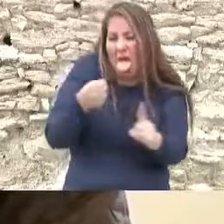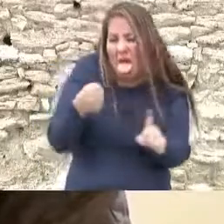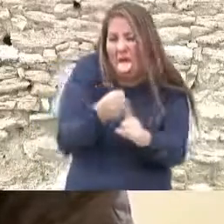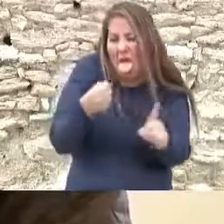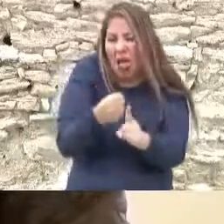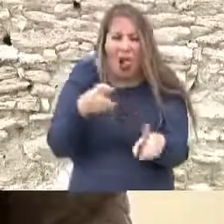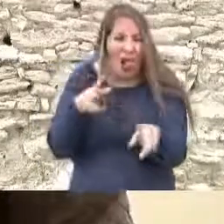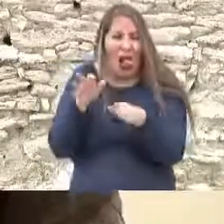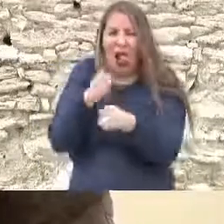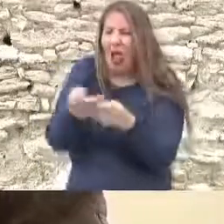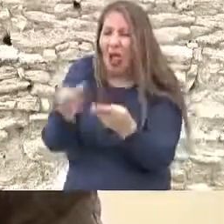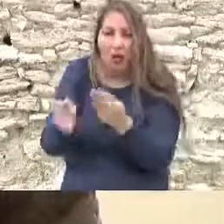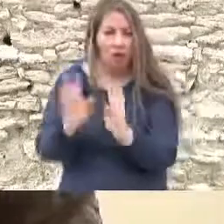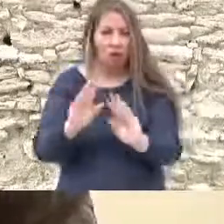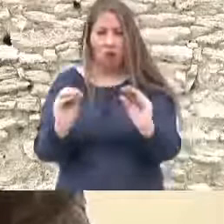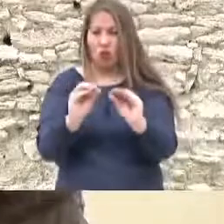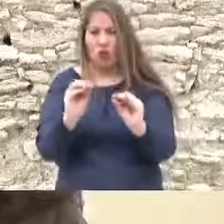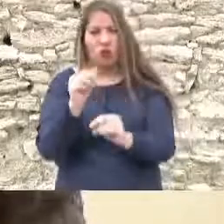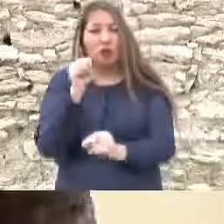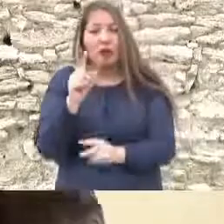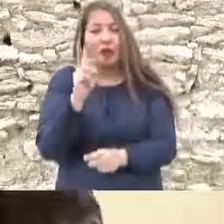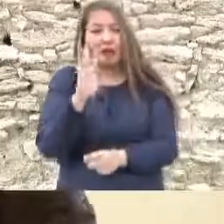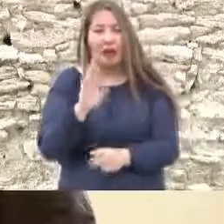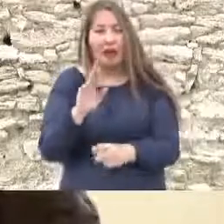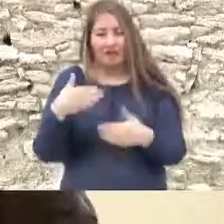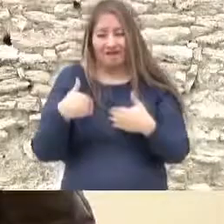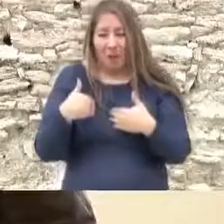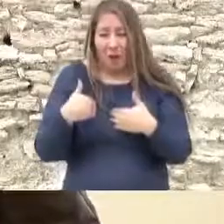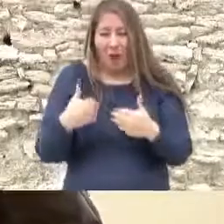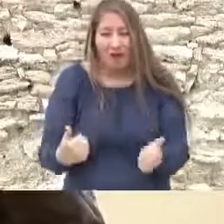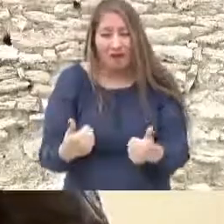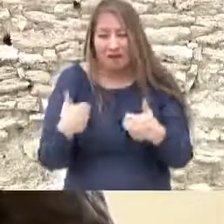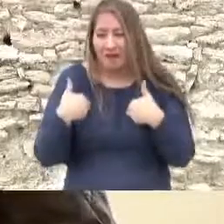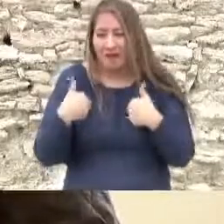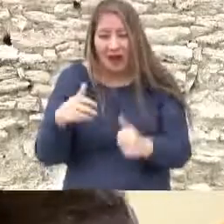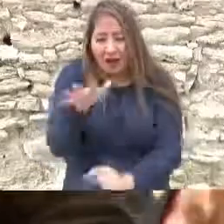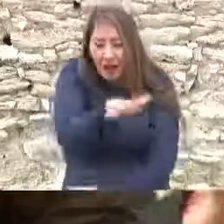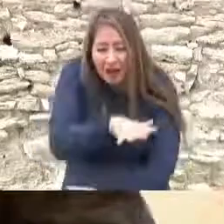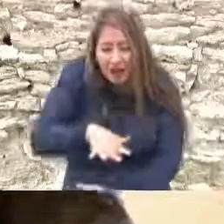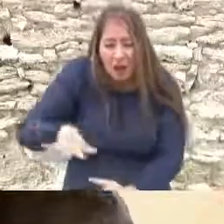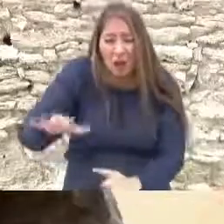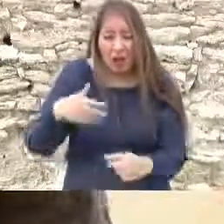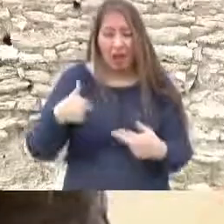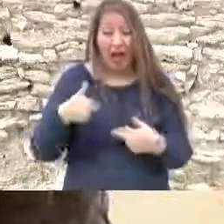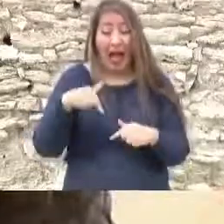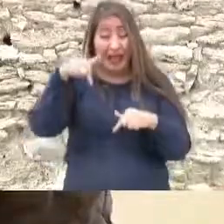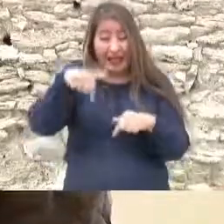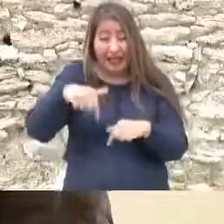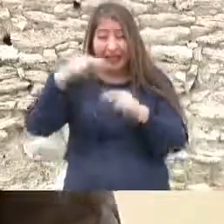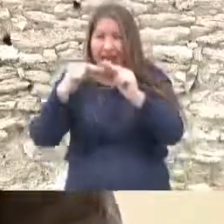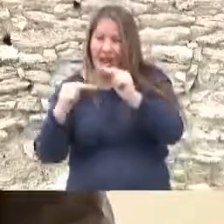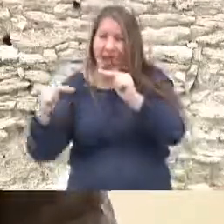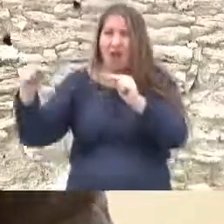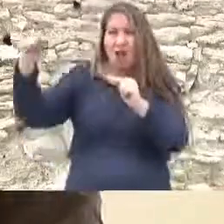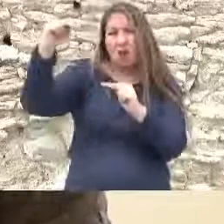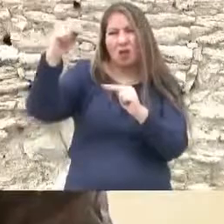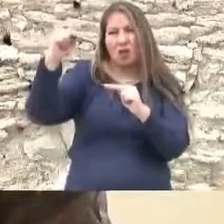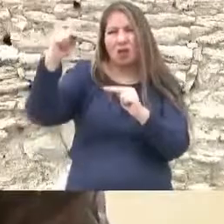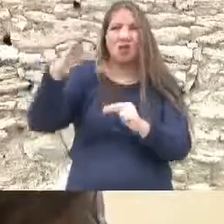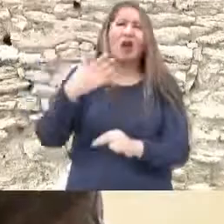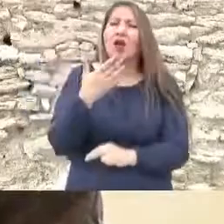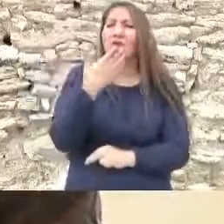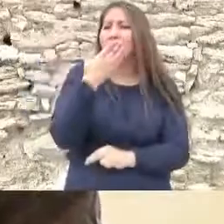tenemos que convencer de que en el norte ya no se puede